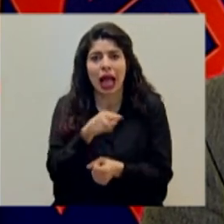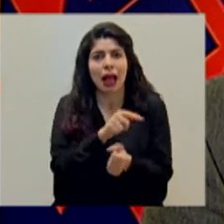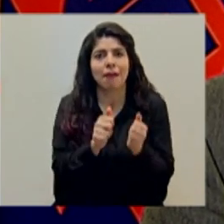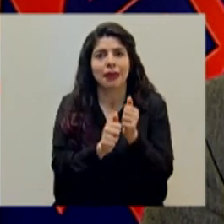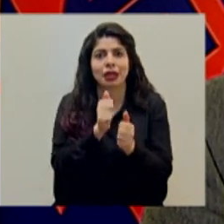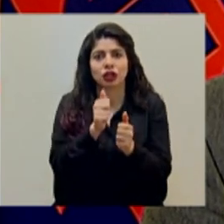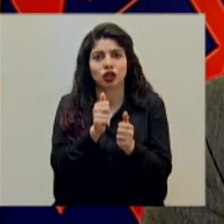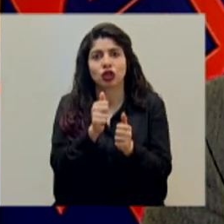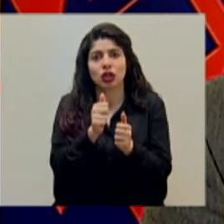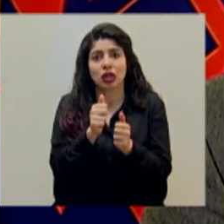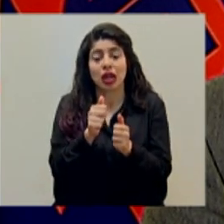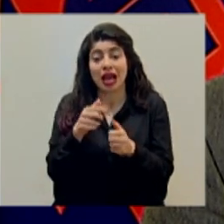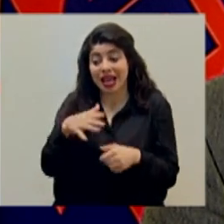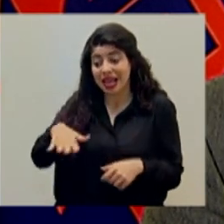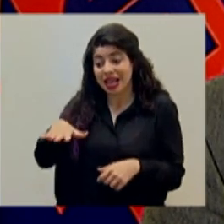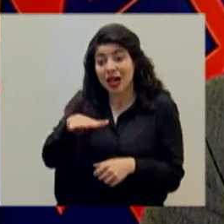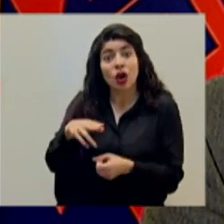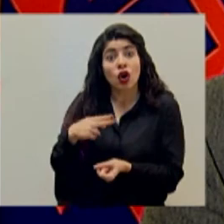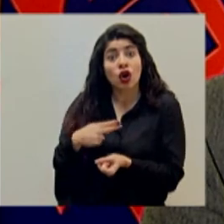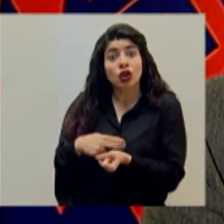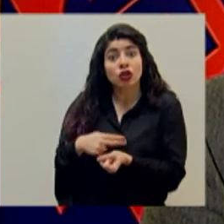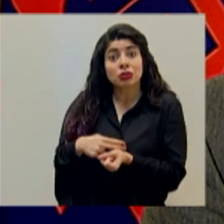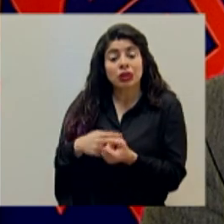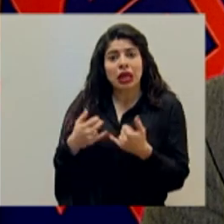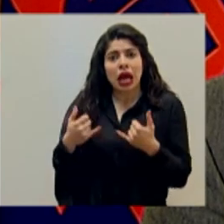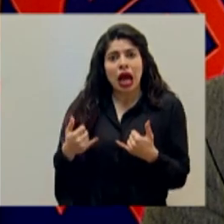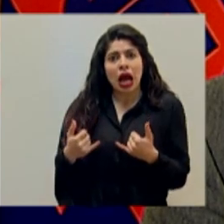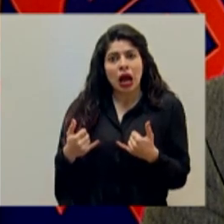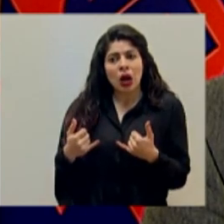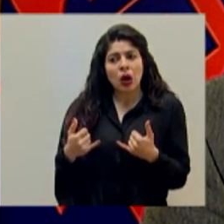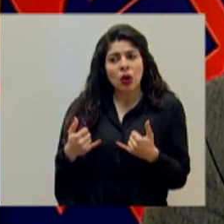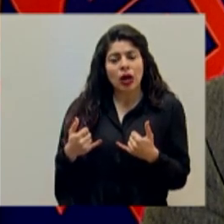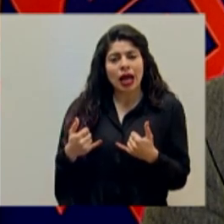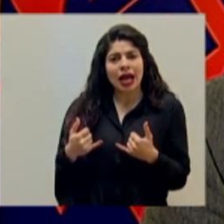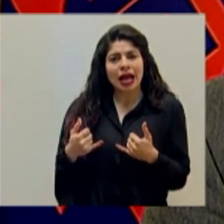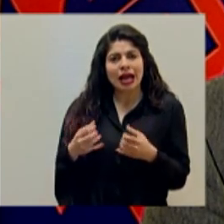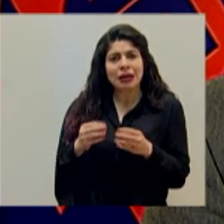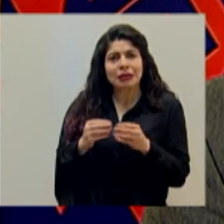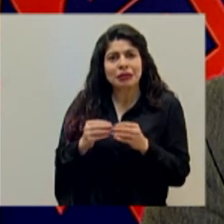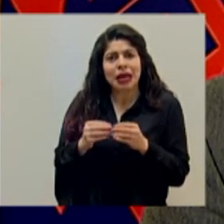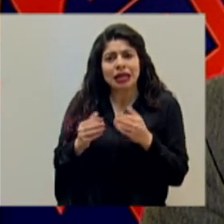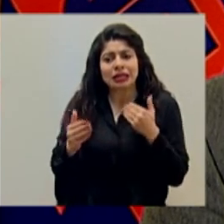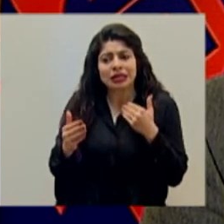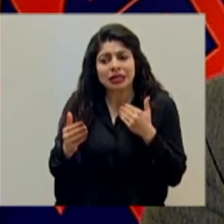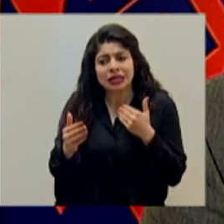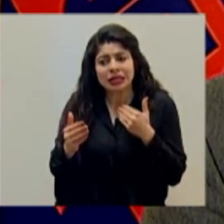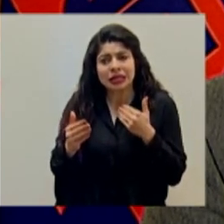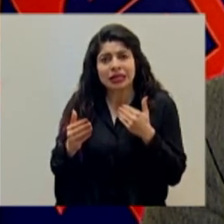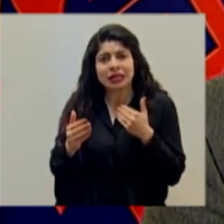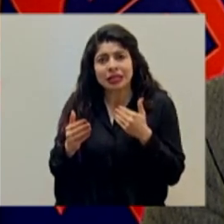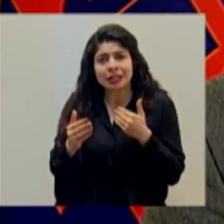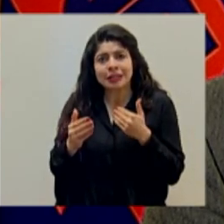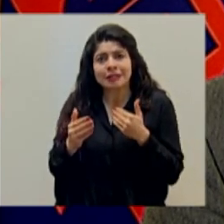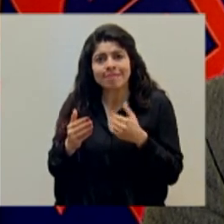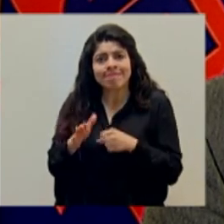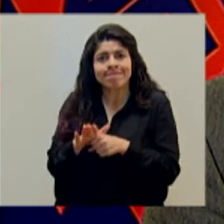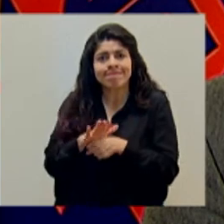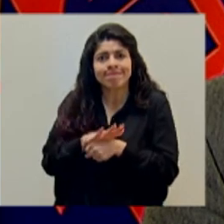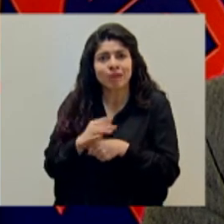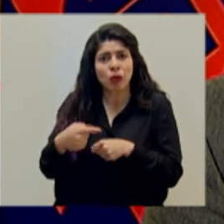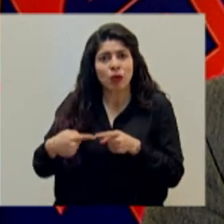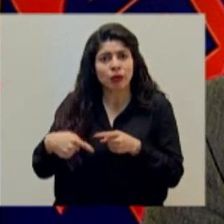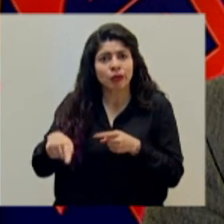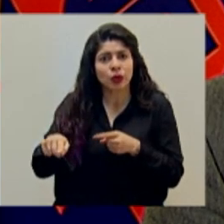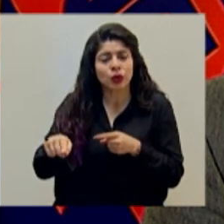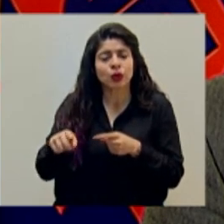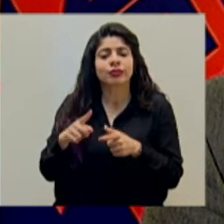justamente el recurso hospitalario cada vez más se ve más cercano a llegar a su límite. Con esto es